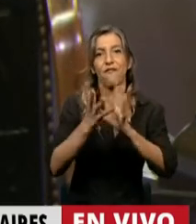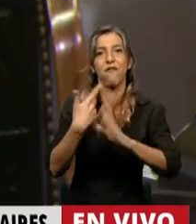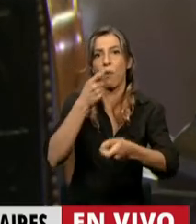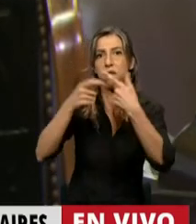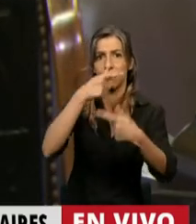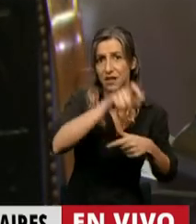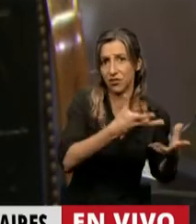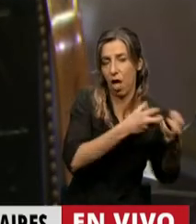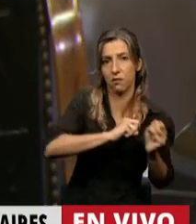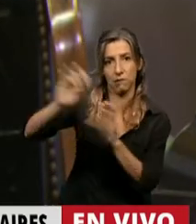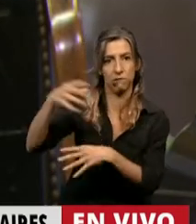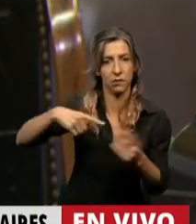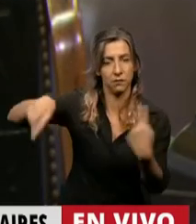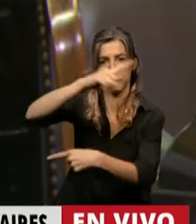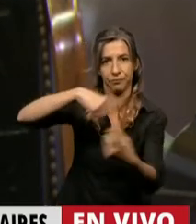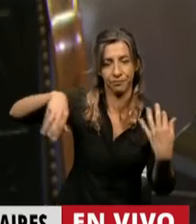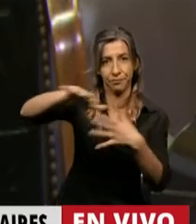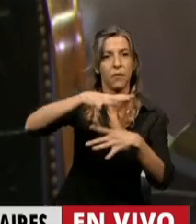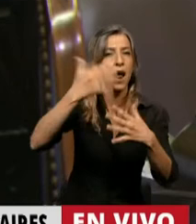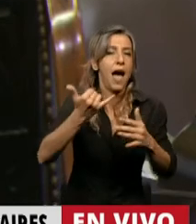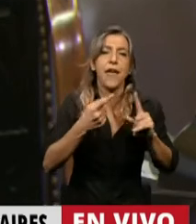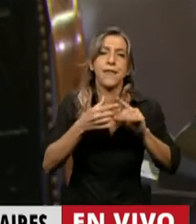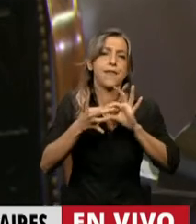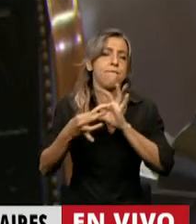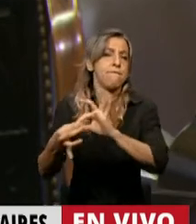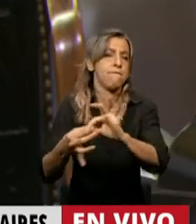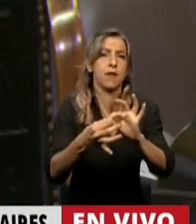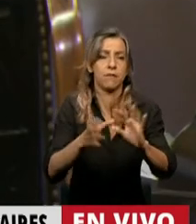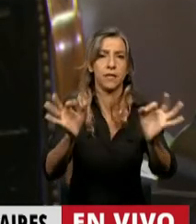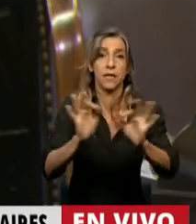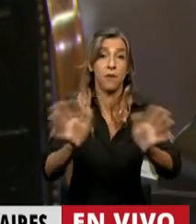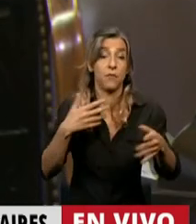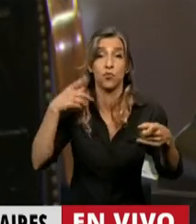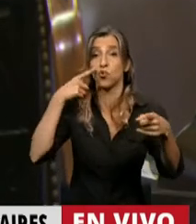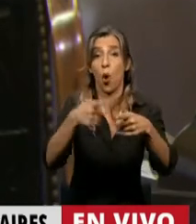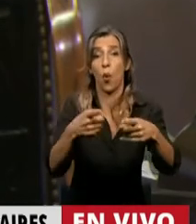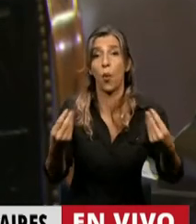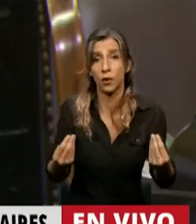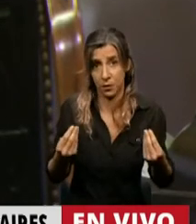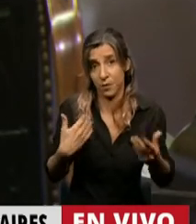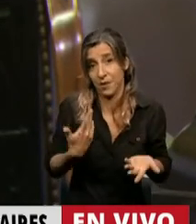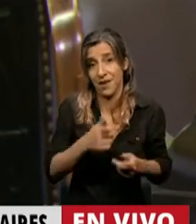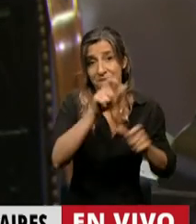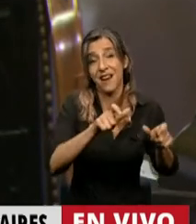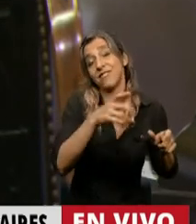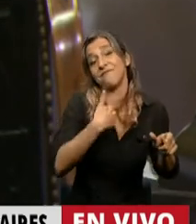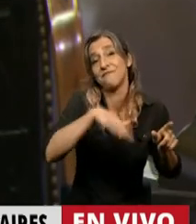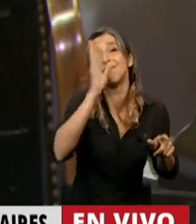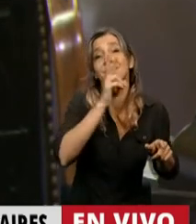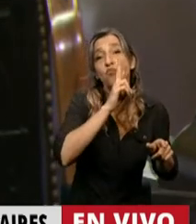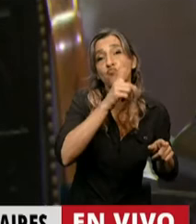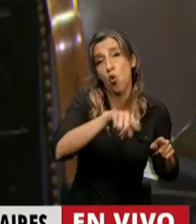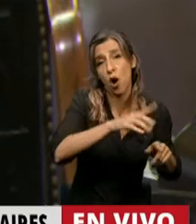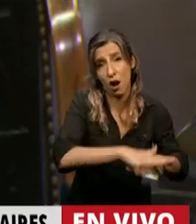que justamente tiene como objetivo principal este tráfico la explotación sexual de